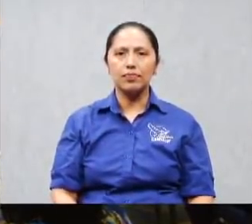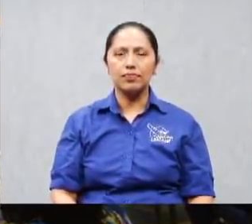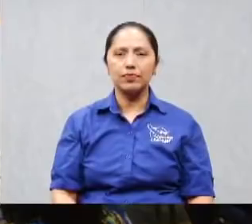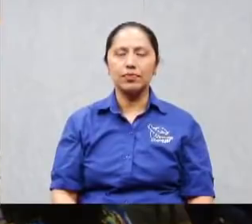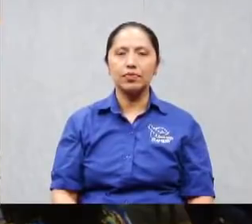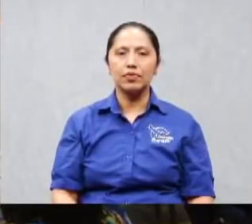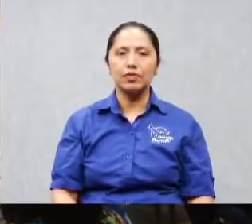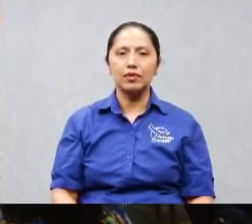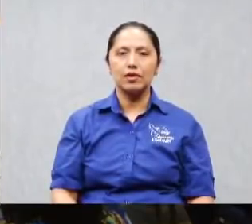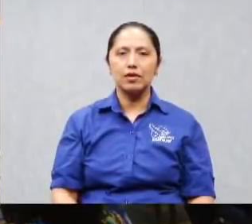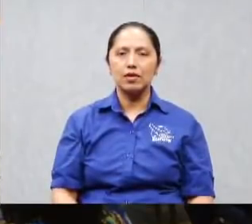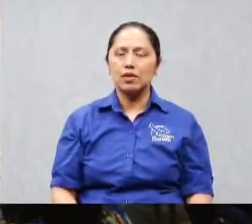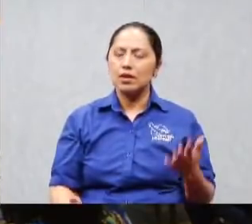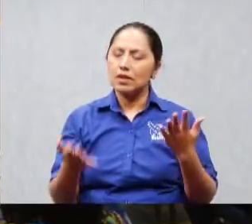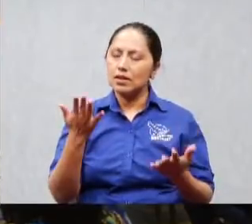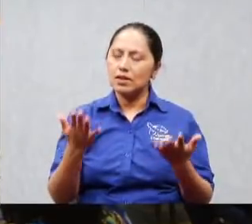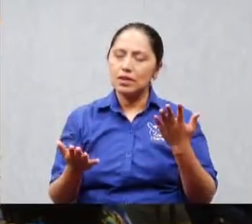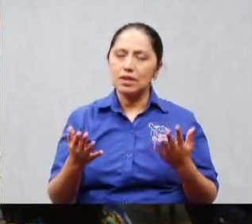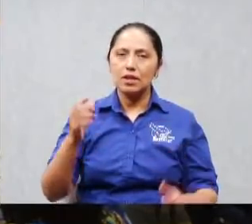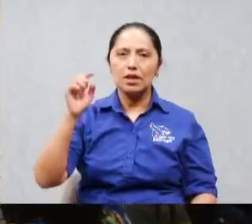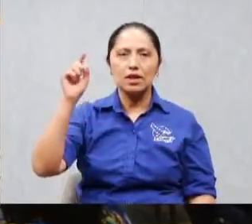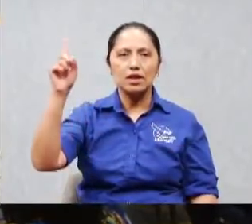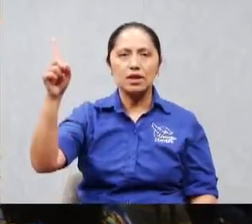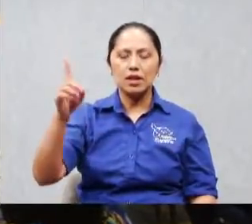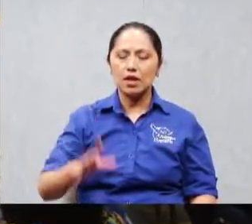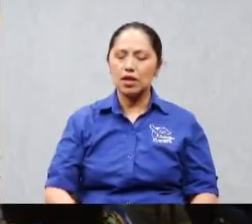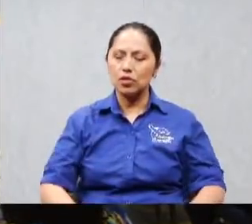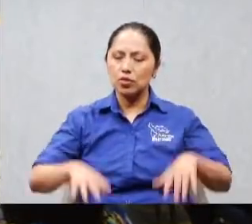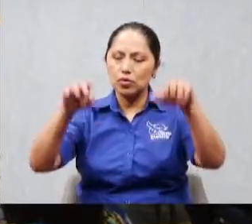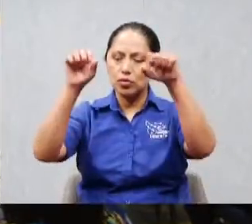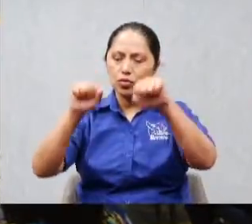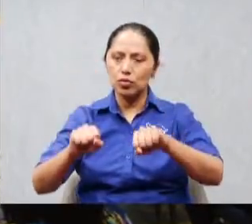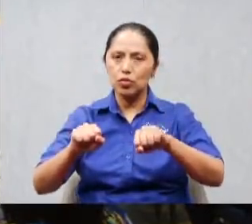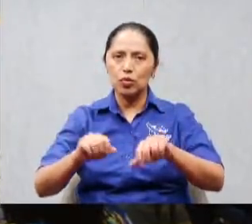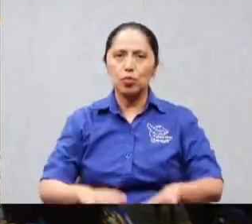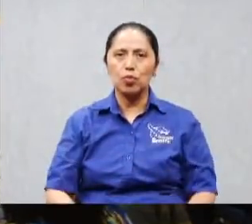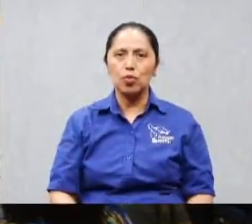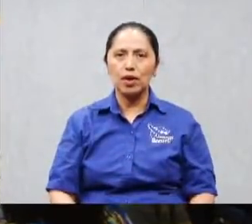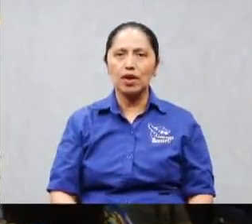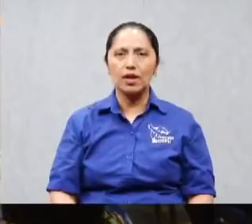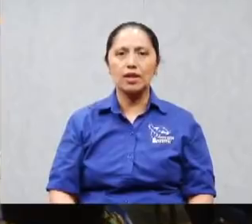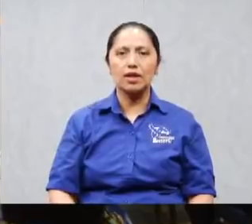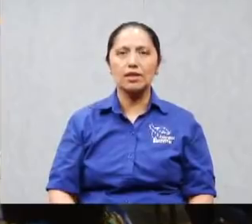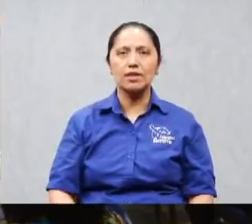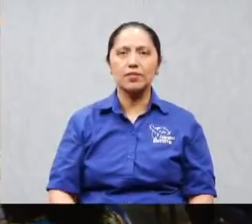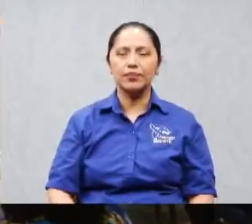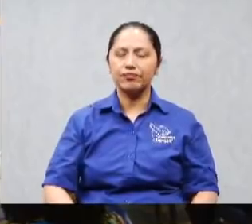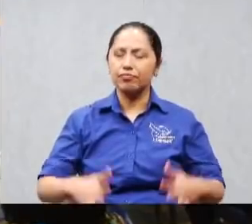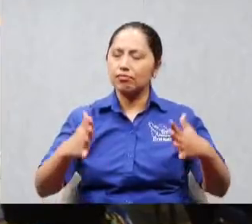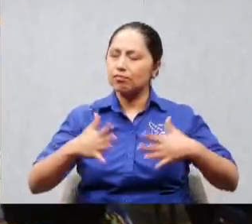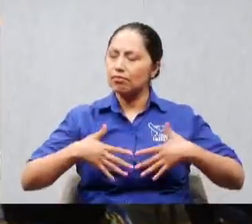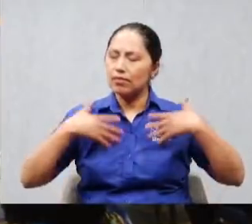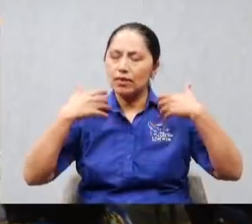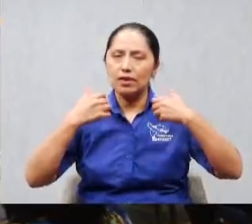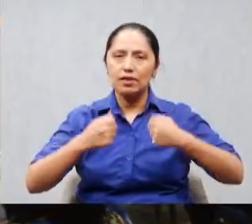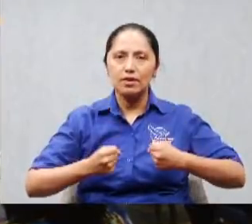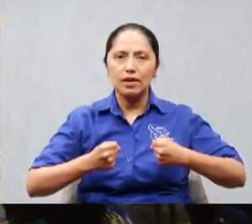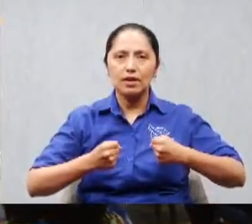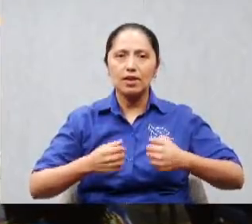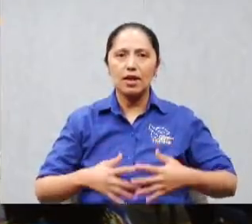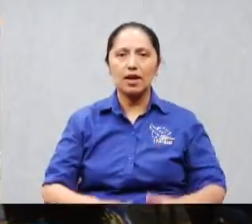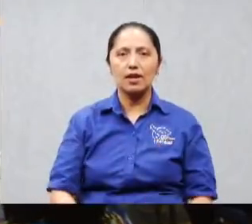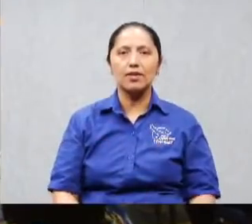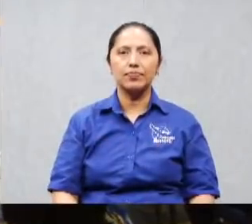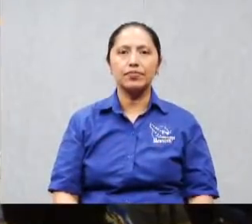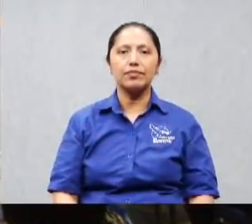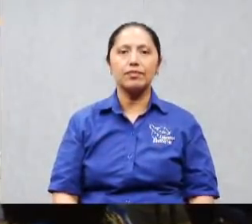manera si hasta el señor jesucristo dijo habrá posibilidad de que pases esta copa ¿verdad? pero si no es posible que sea a